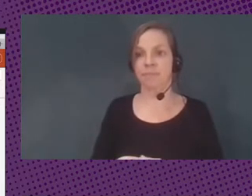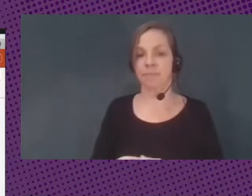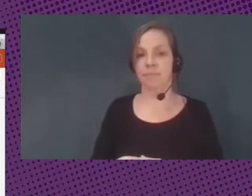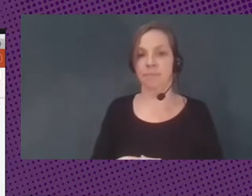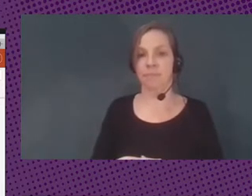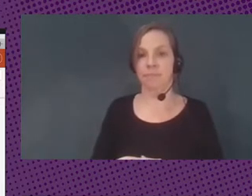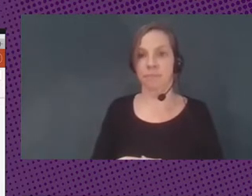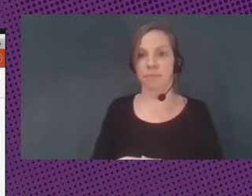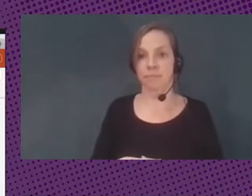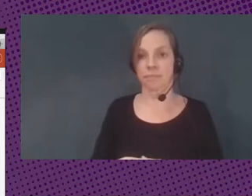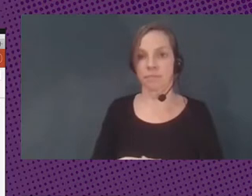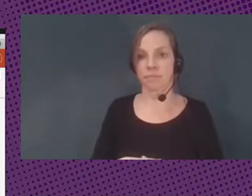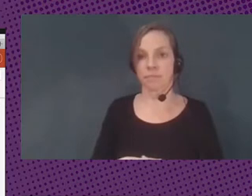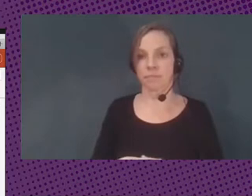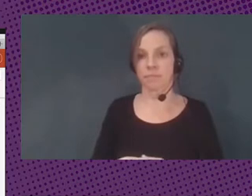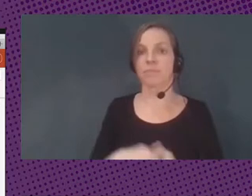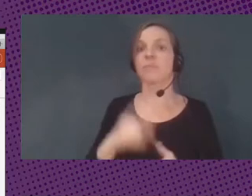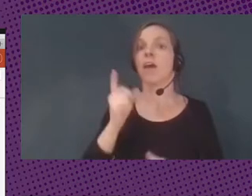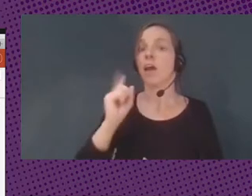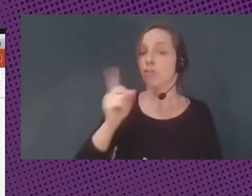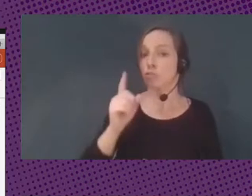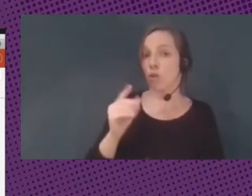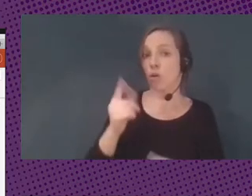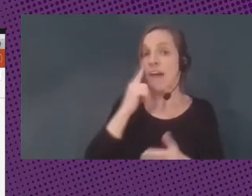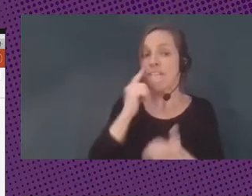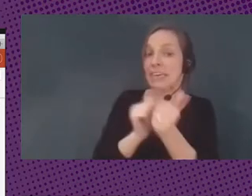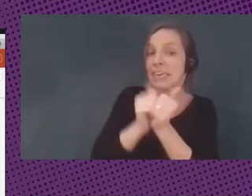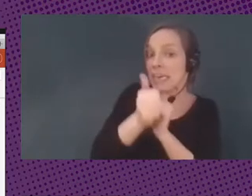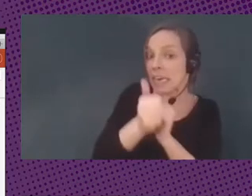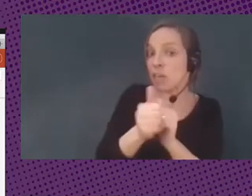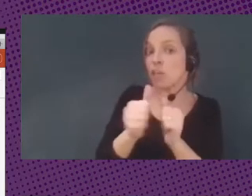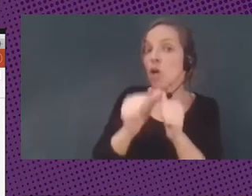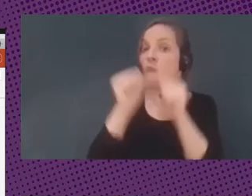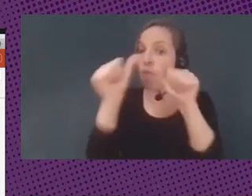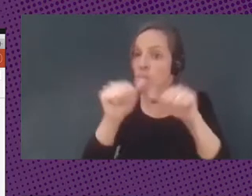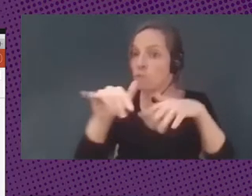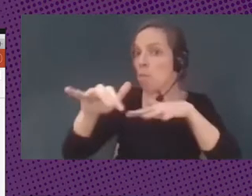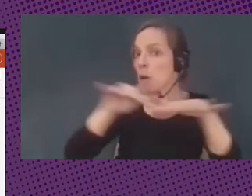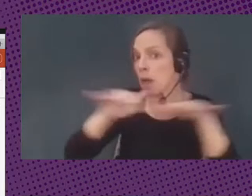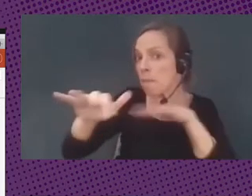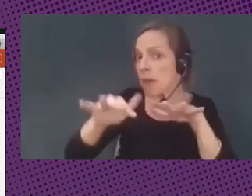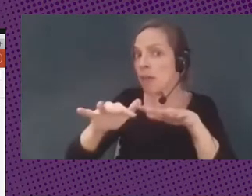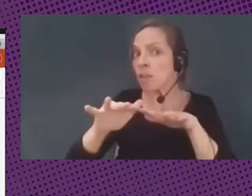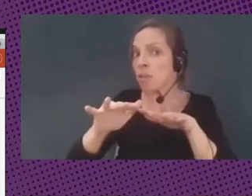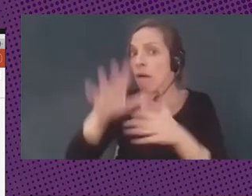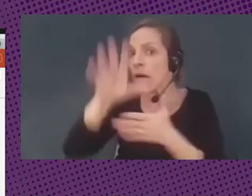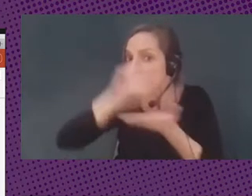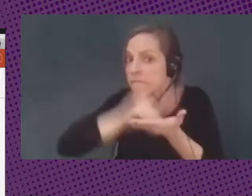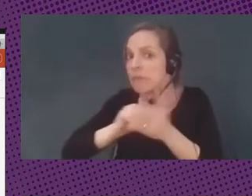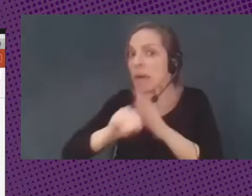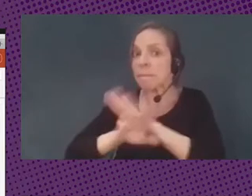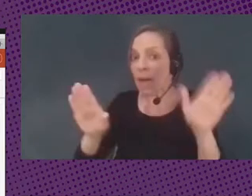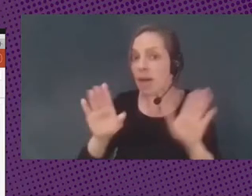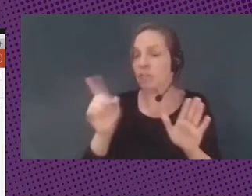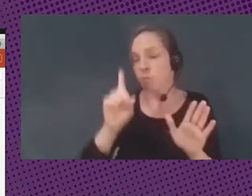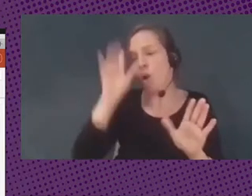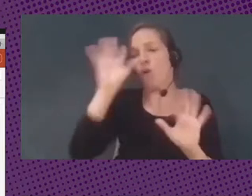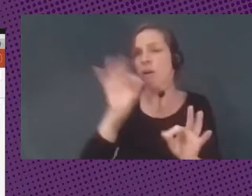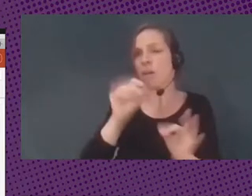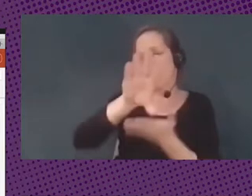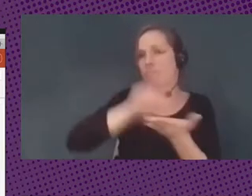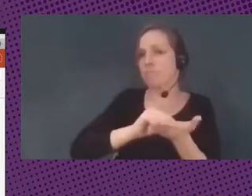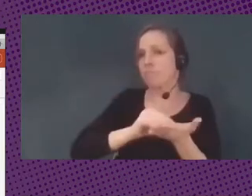recoge el comportamiento crediticio, que obviamente es importante en el sentido de que he